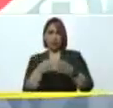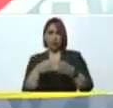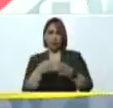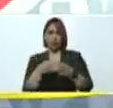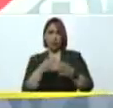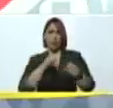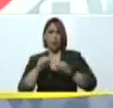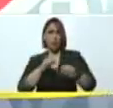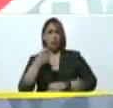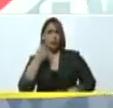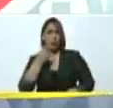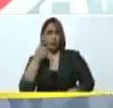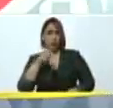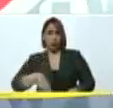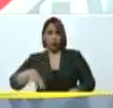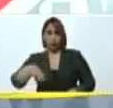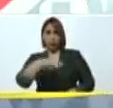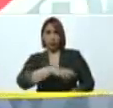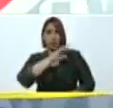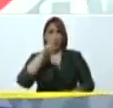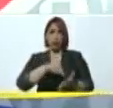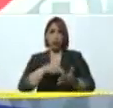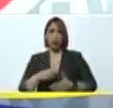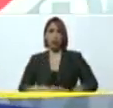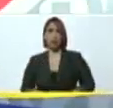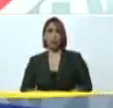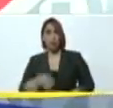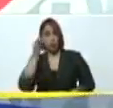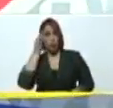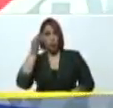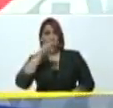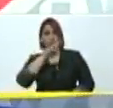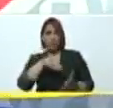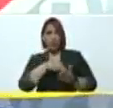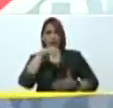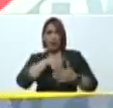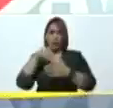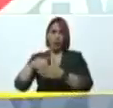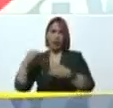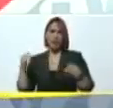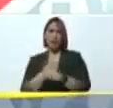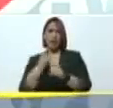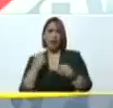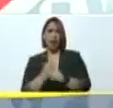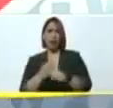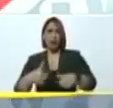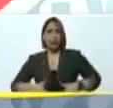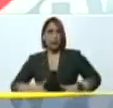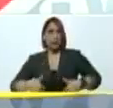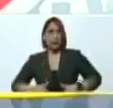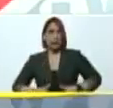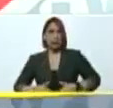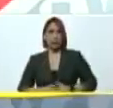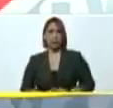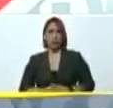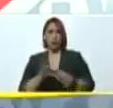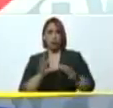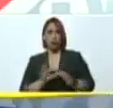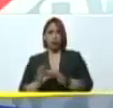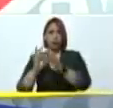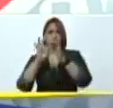nacionales, regionales, el Consejo Nacional Electoral trabajando en plena unidad como un todo,